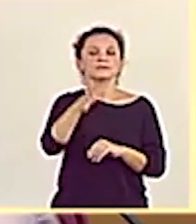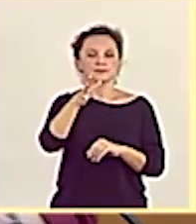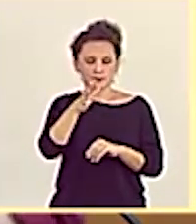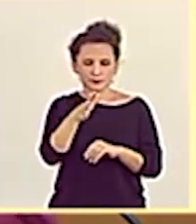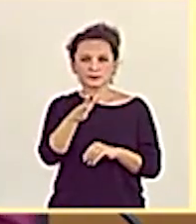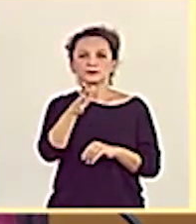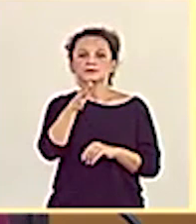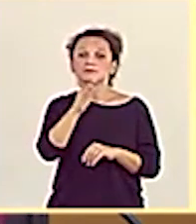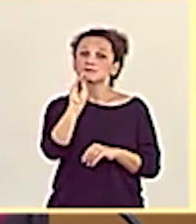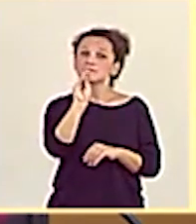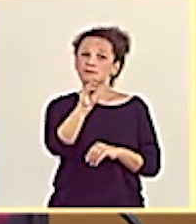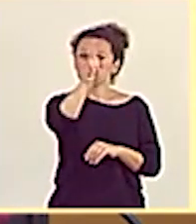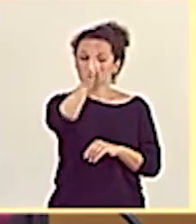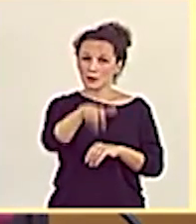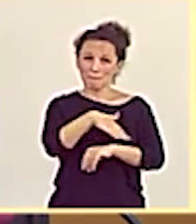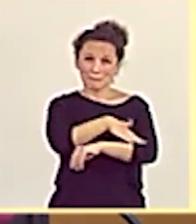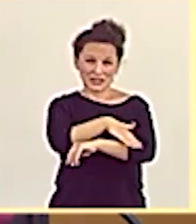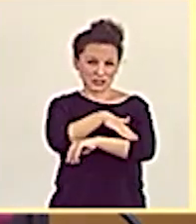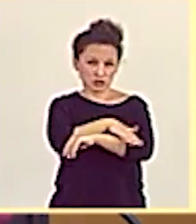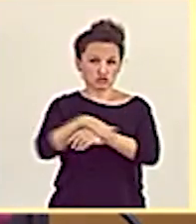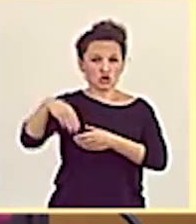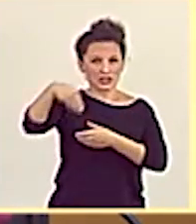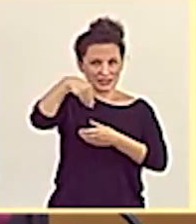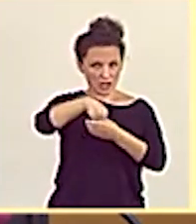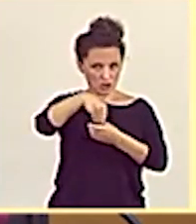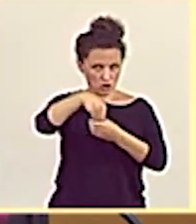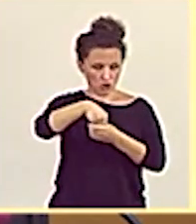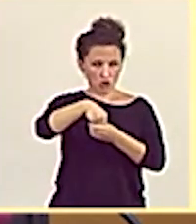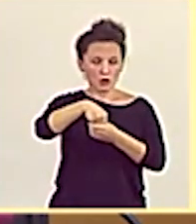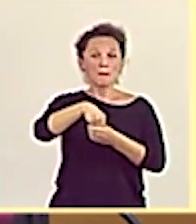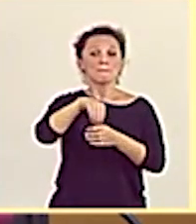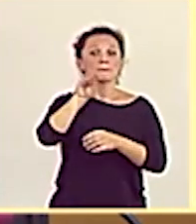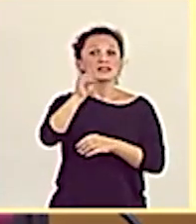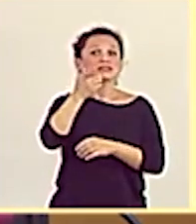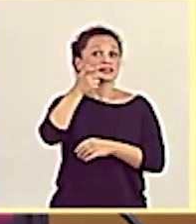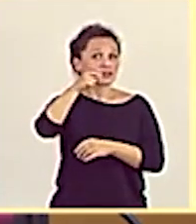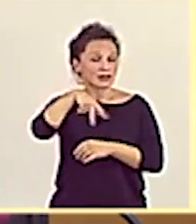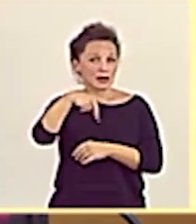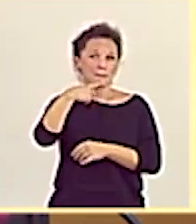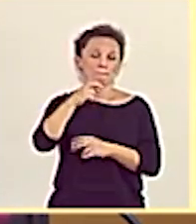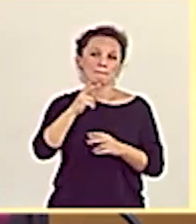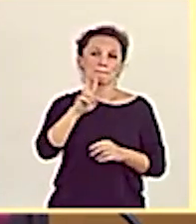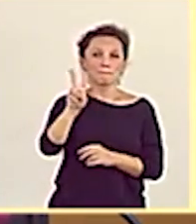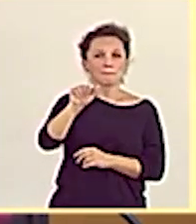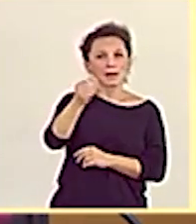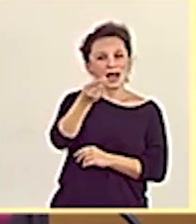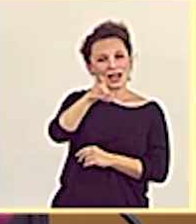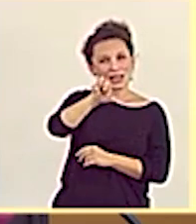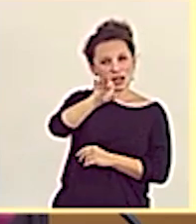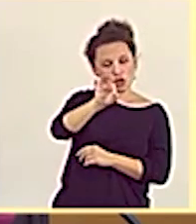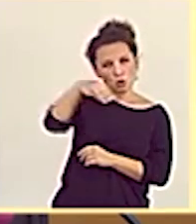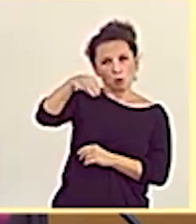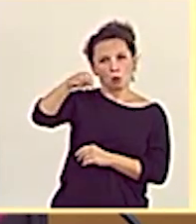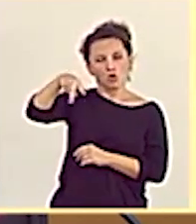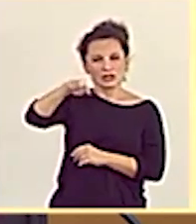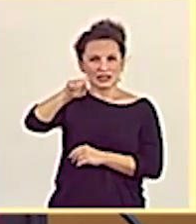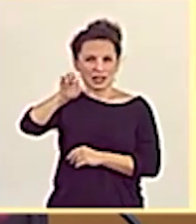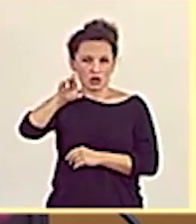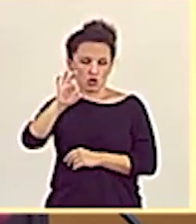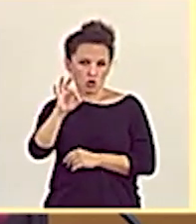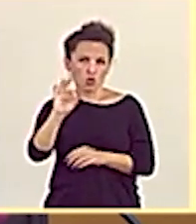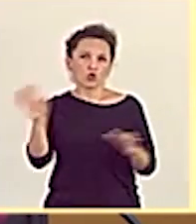Preguntas dirigidas al señor ministro del Interior. Pregunta de la senadora Vaquero Montero del Grupo Parlamentario Vasco en el Senado.